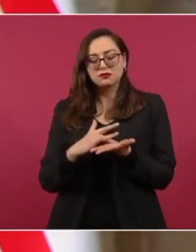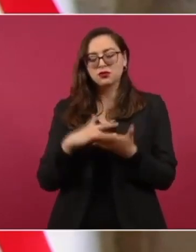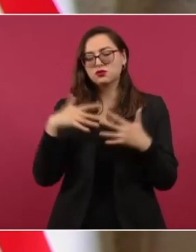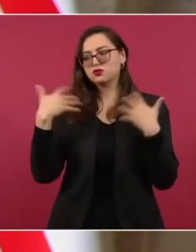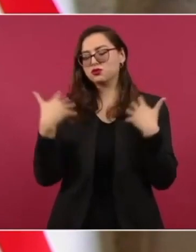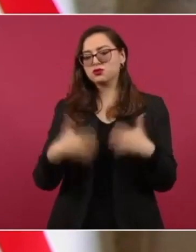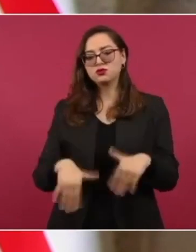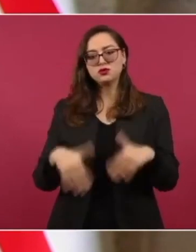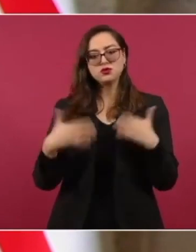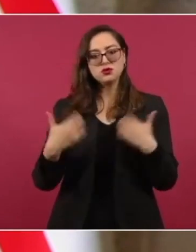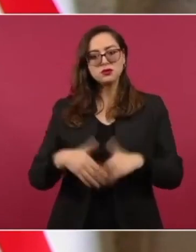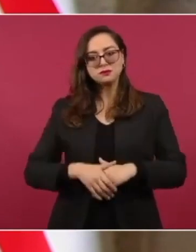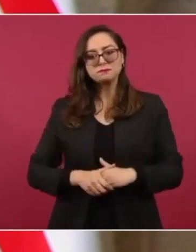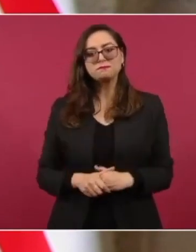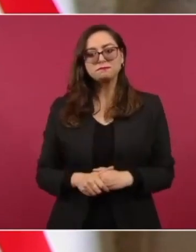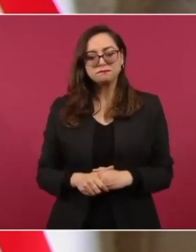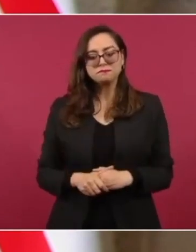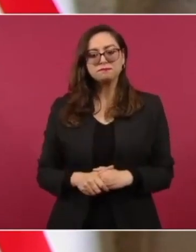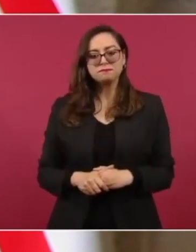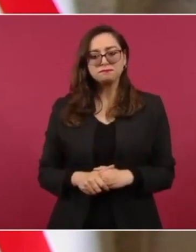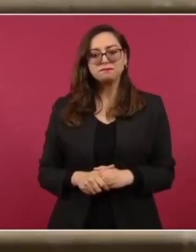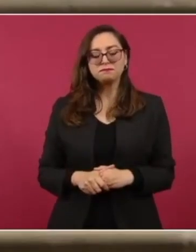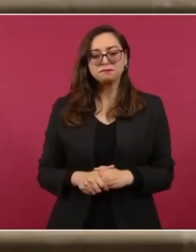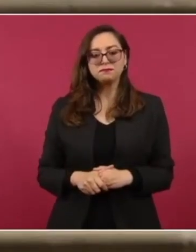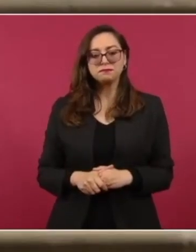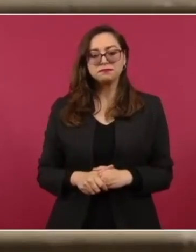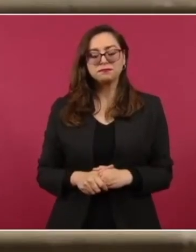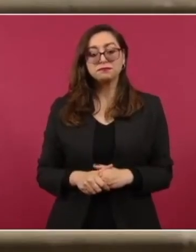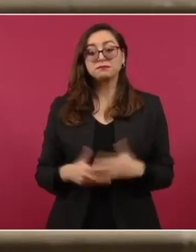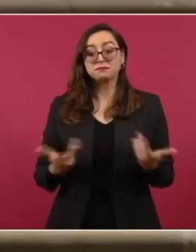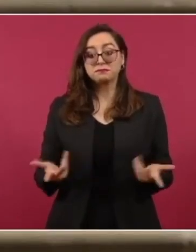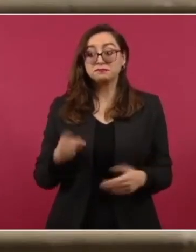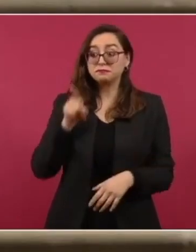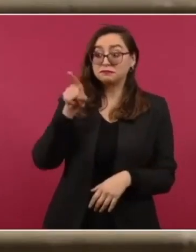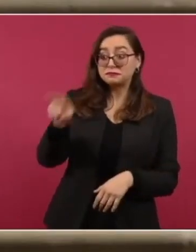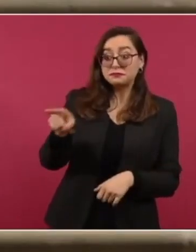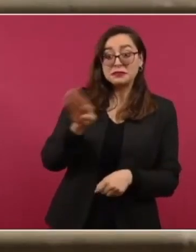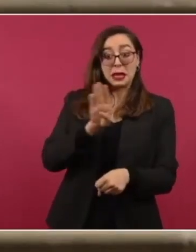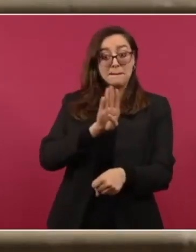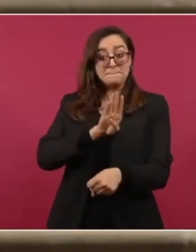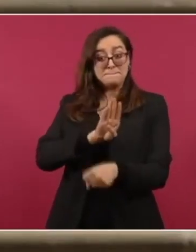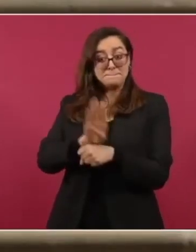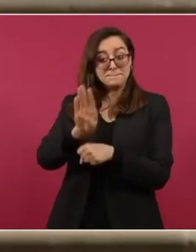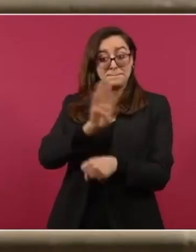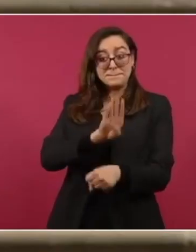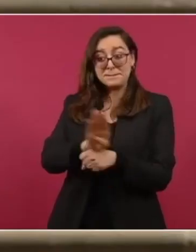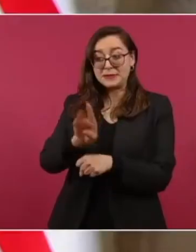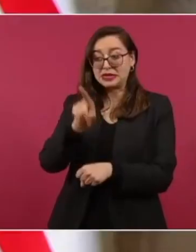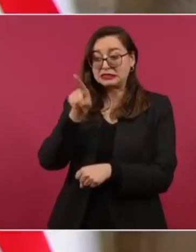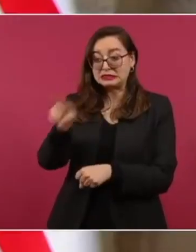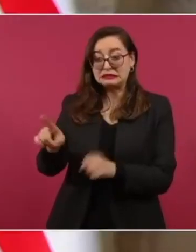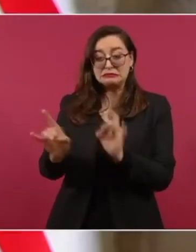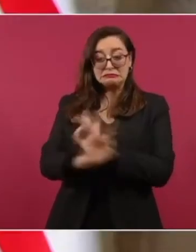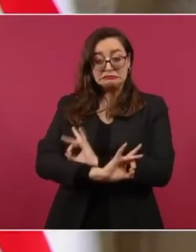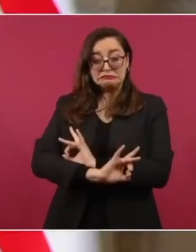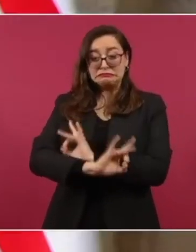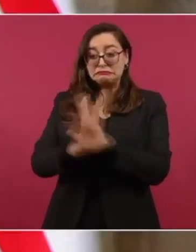ante el intento de golpe de Estado en Brasil.